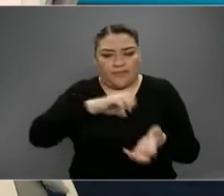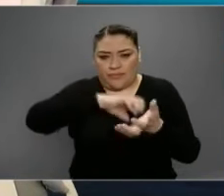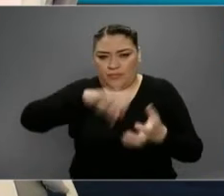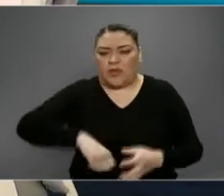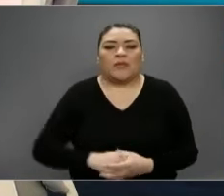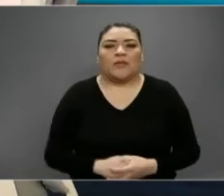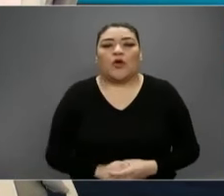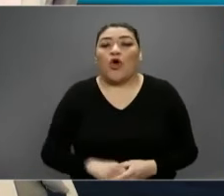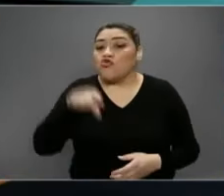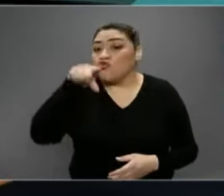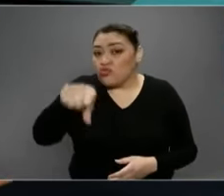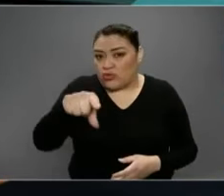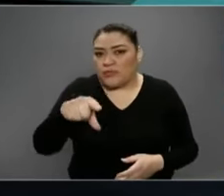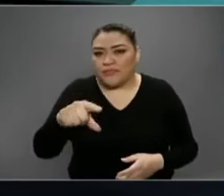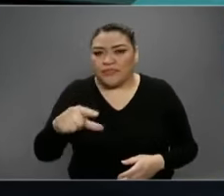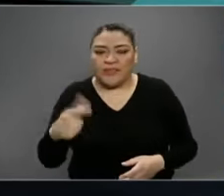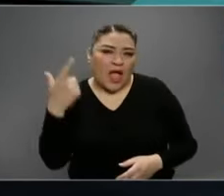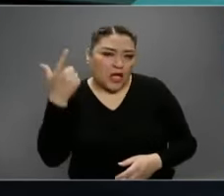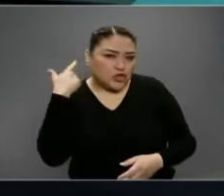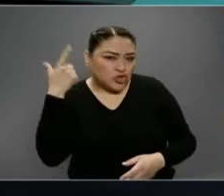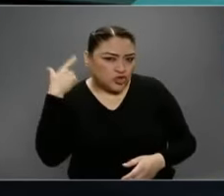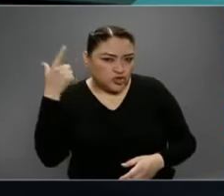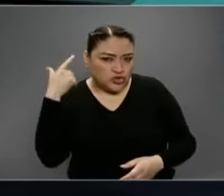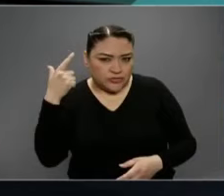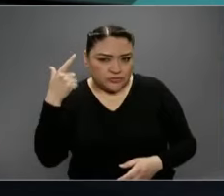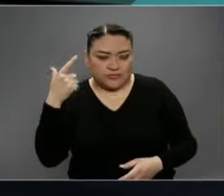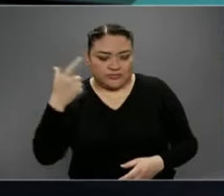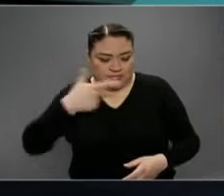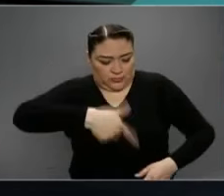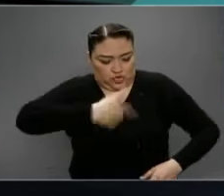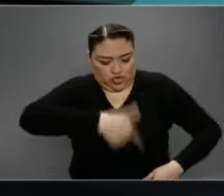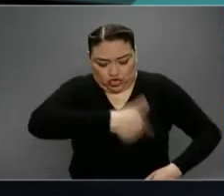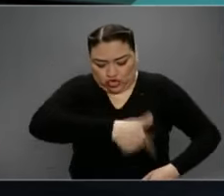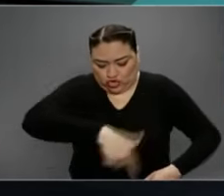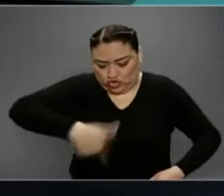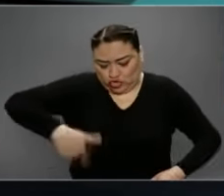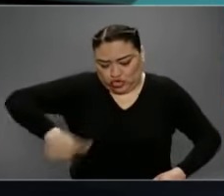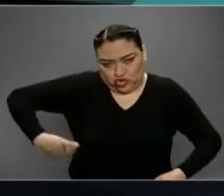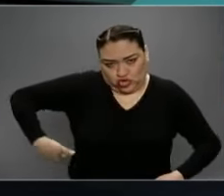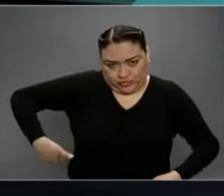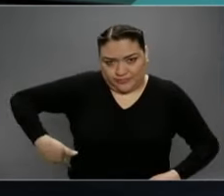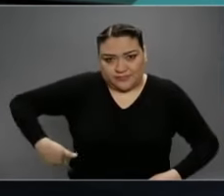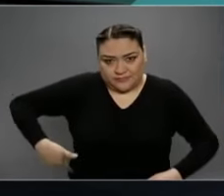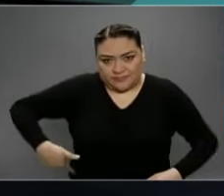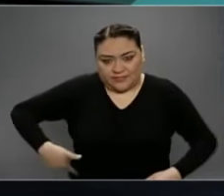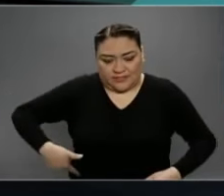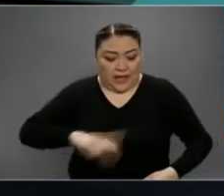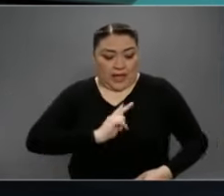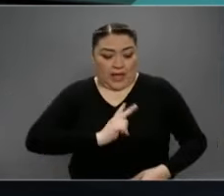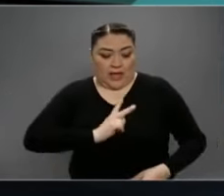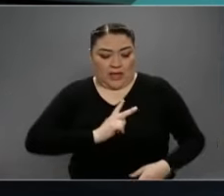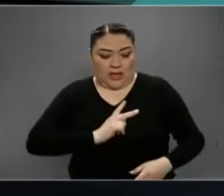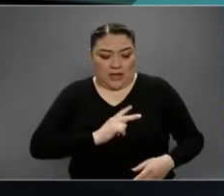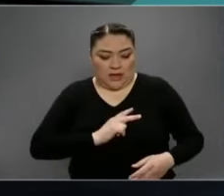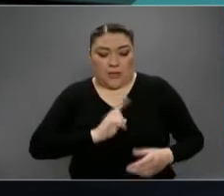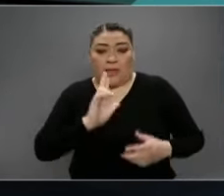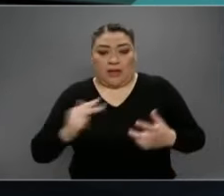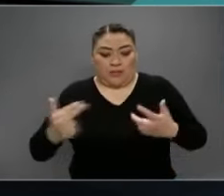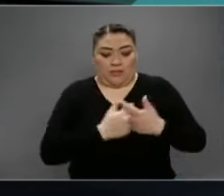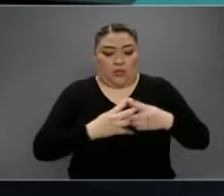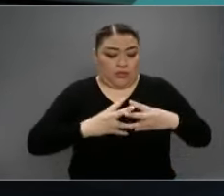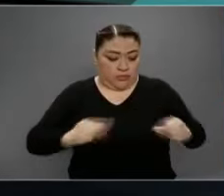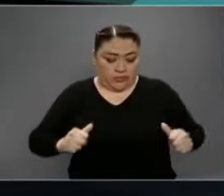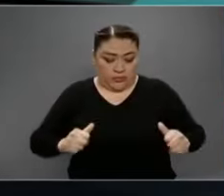tú utilizas un secador de pelo y te lo pasas por el cuerpo, con eso matarías el virus que eventualmente estuviera en tu ropa.